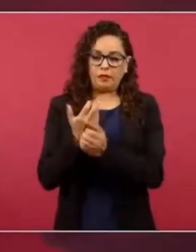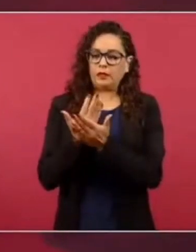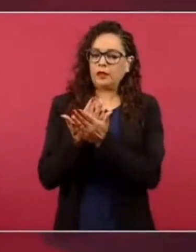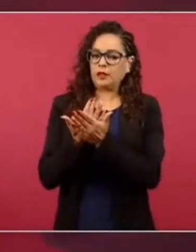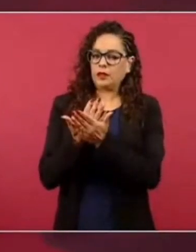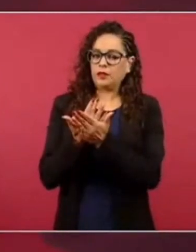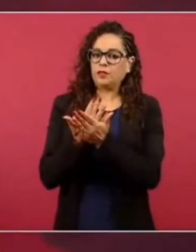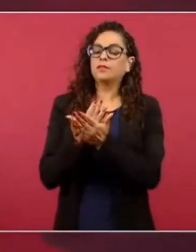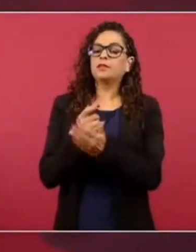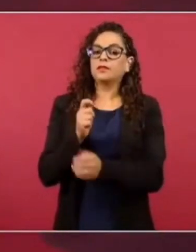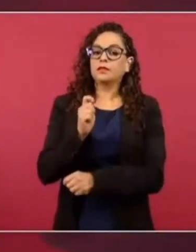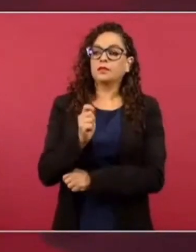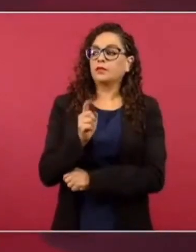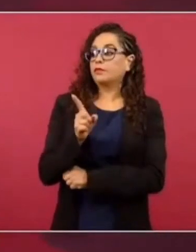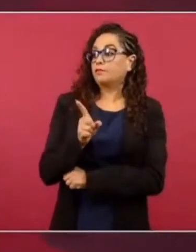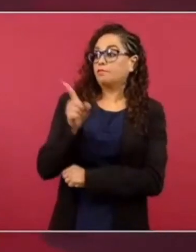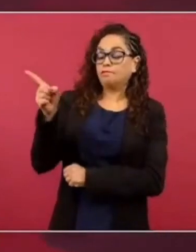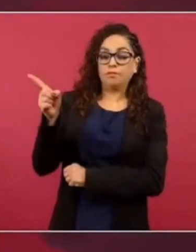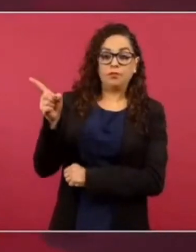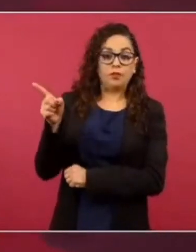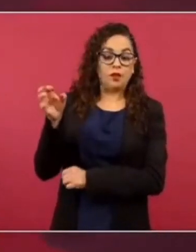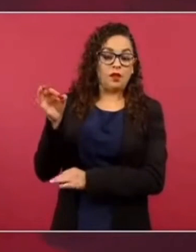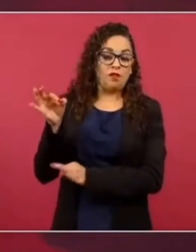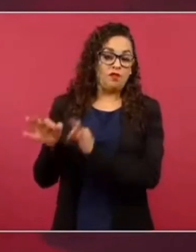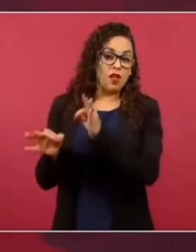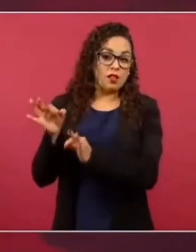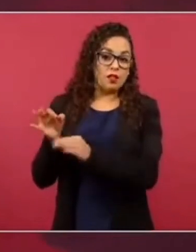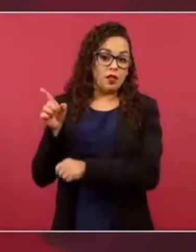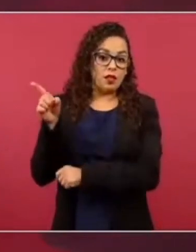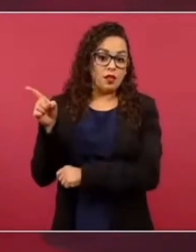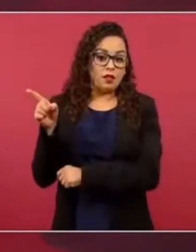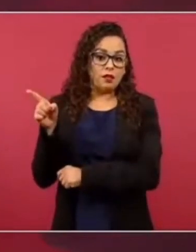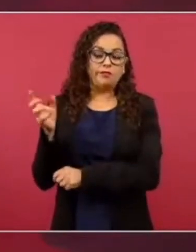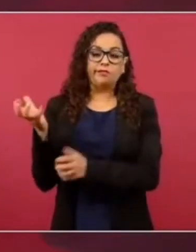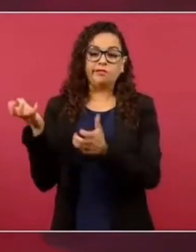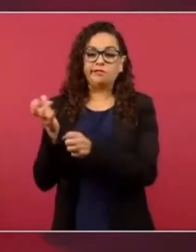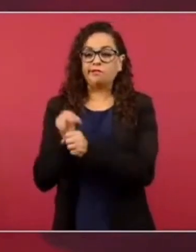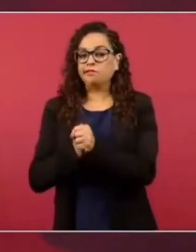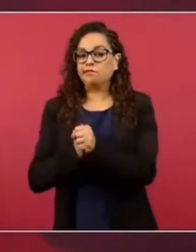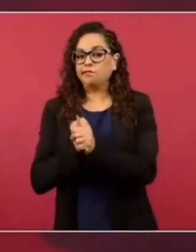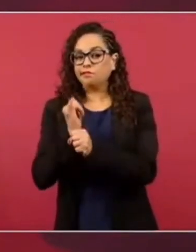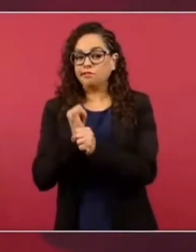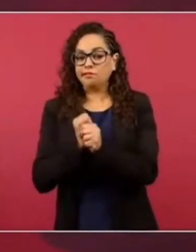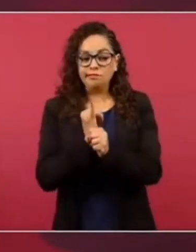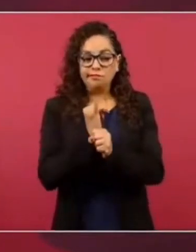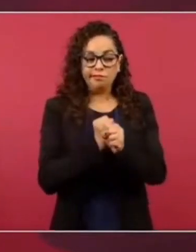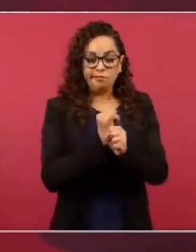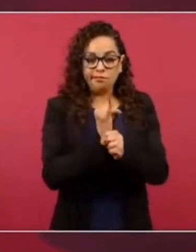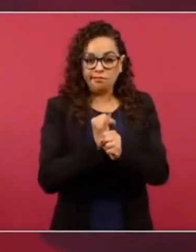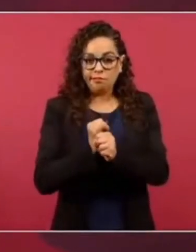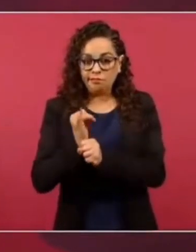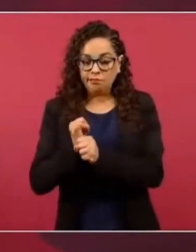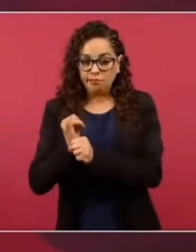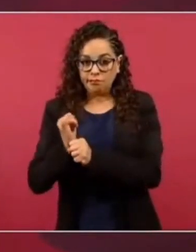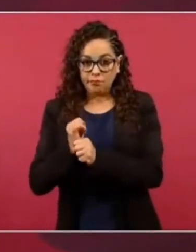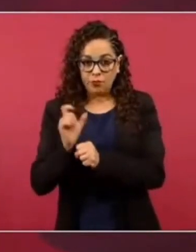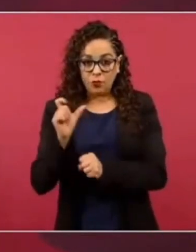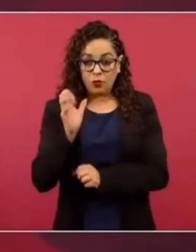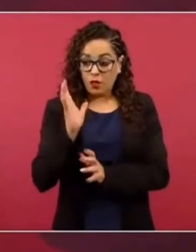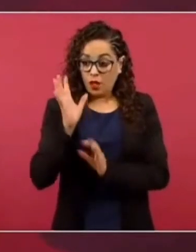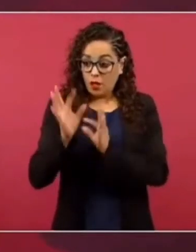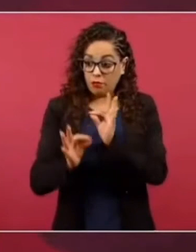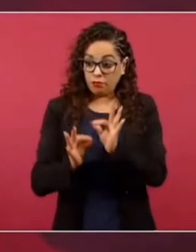termine de todo el proceso de investigación que está en marcha.